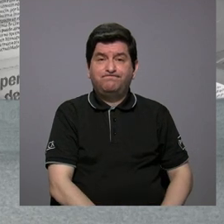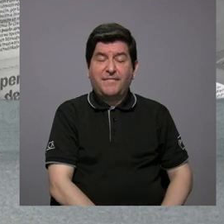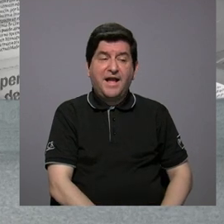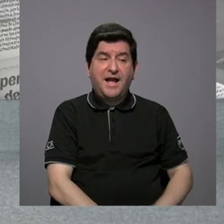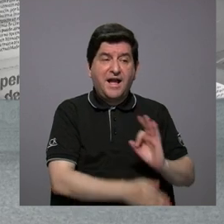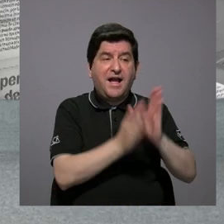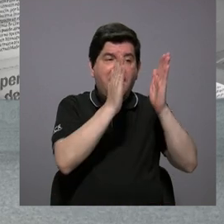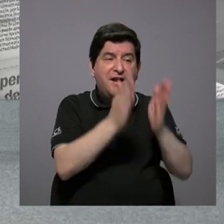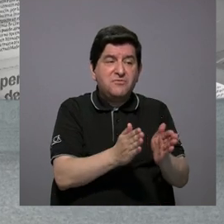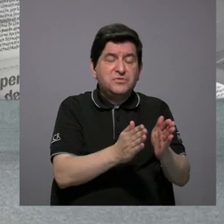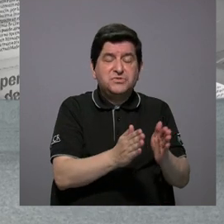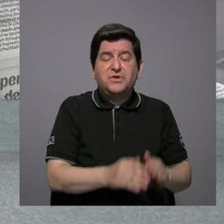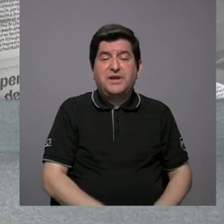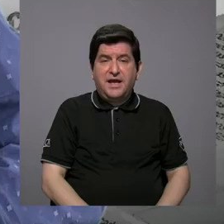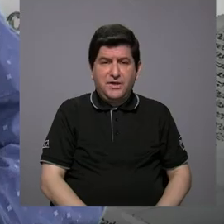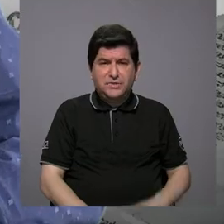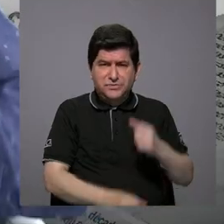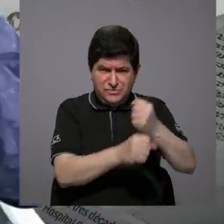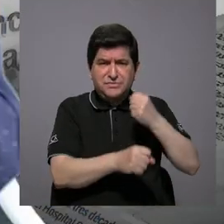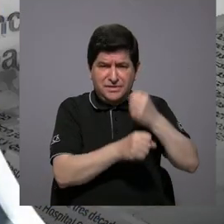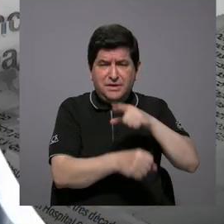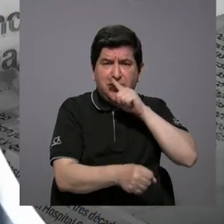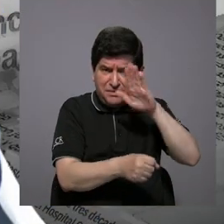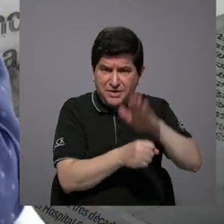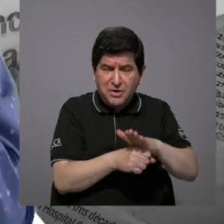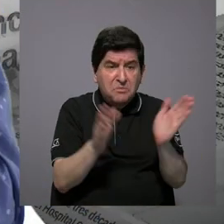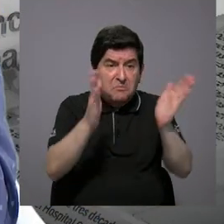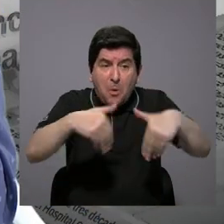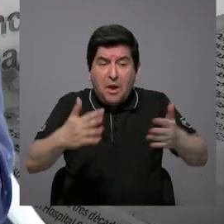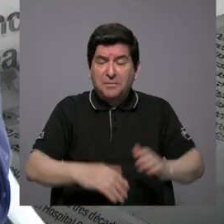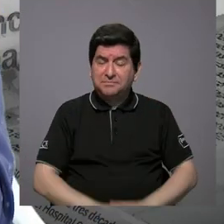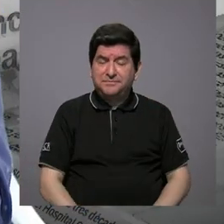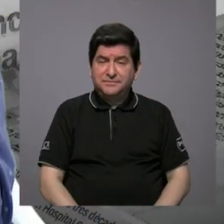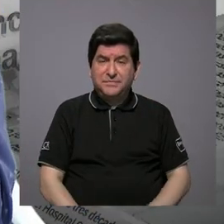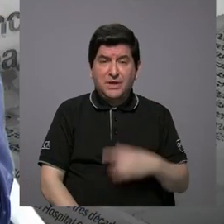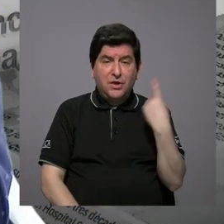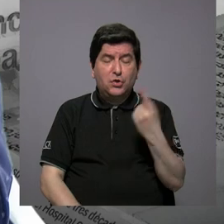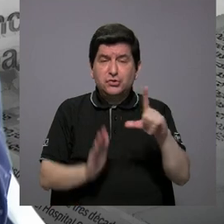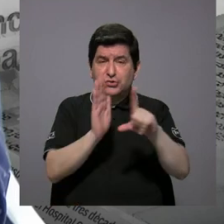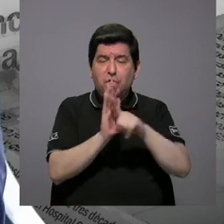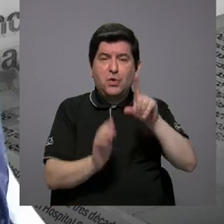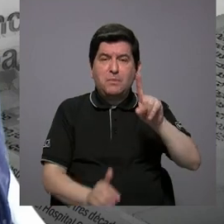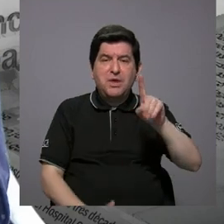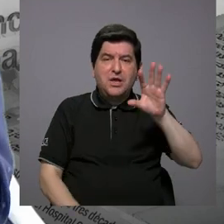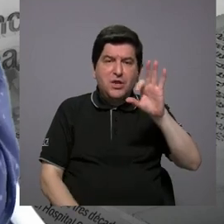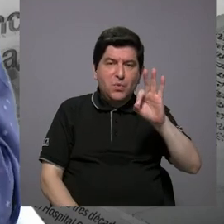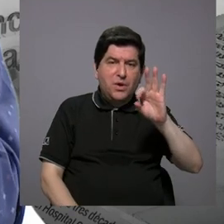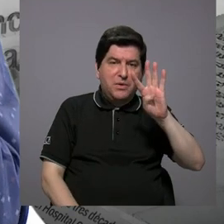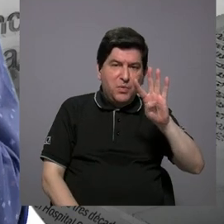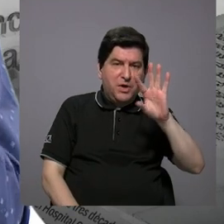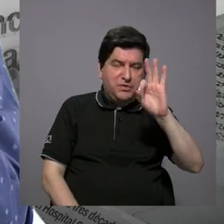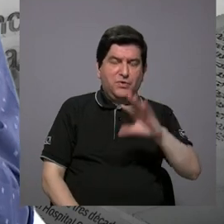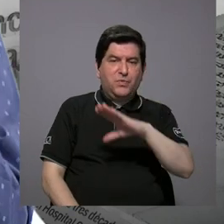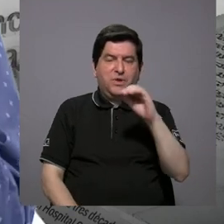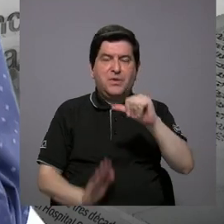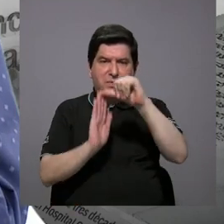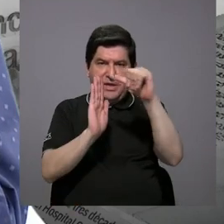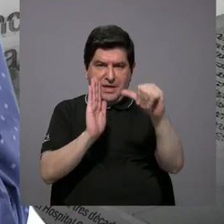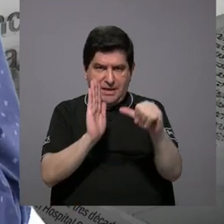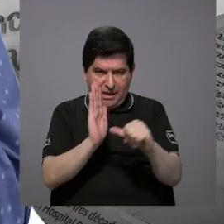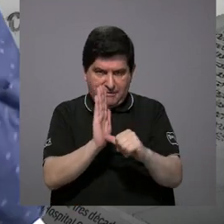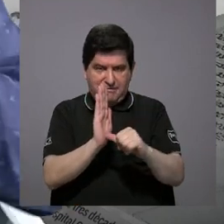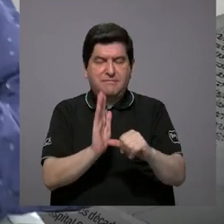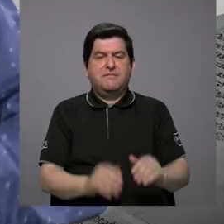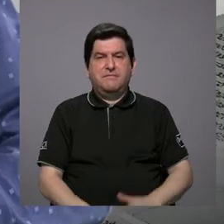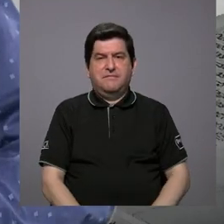funcionarios que la hagan cumplir. ¿Verdad? Imagínense que con sólo esa ley de 1949 y con los artículos que